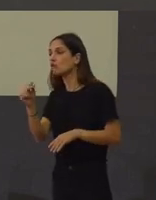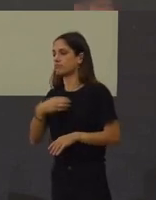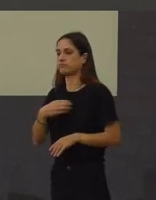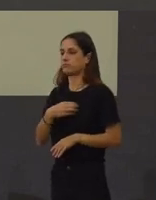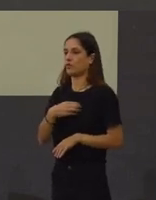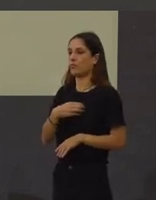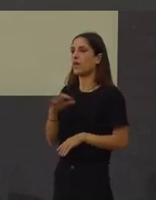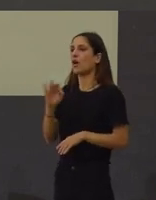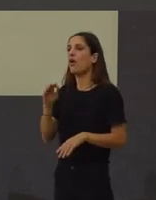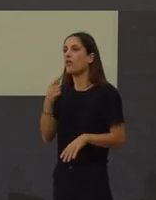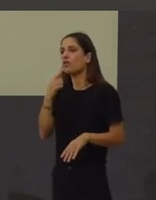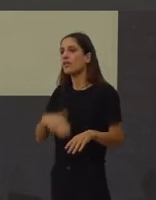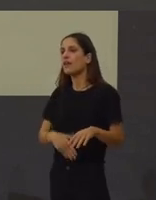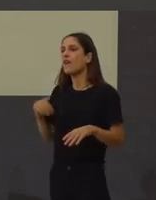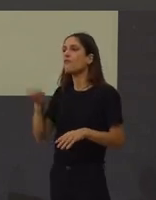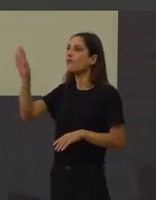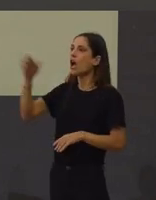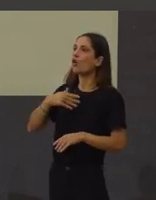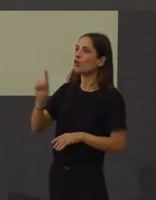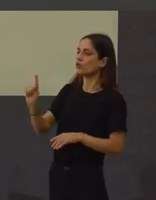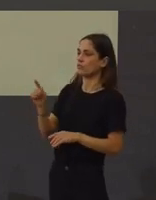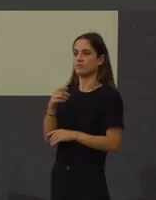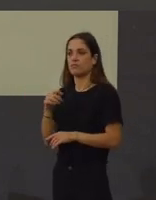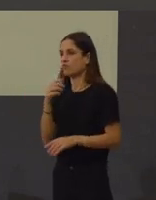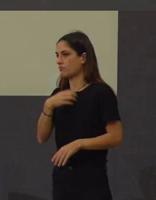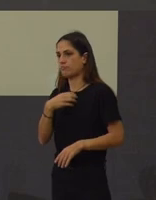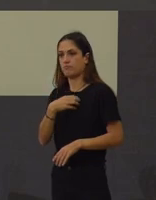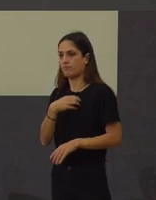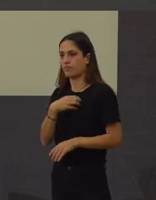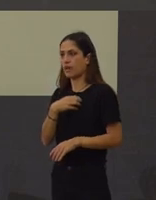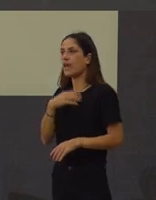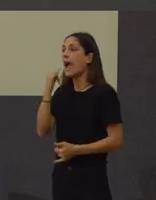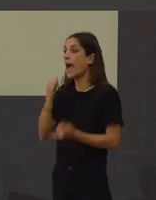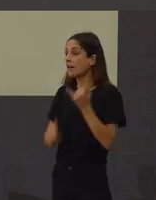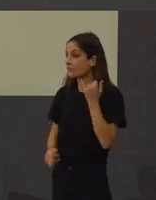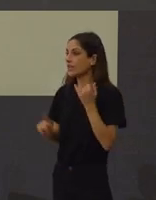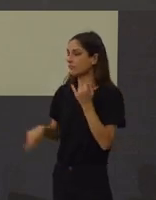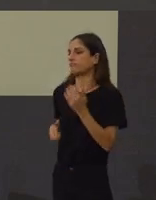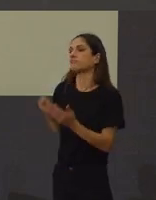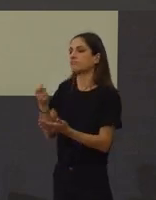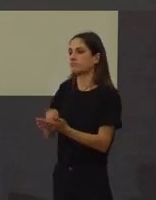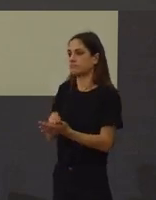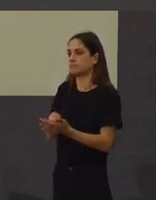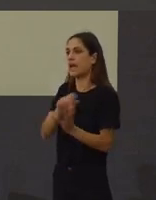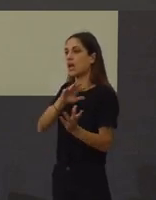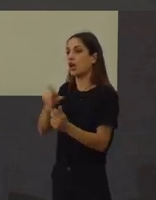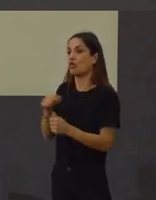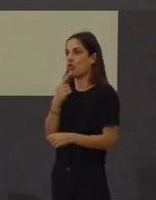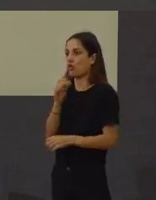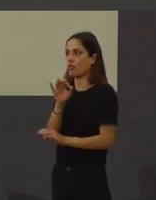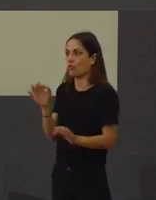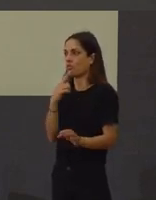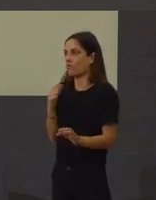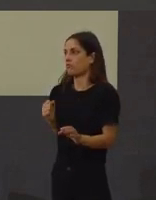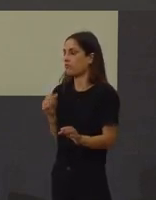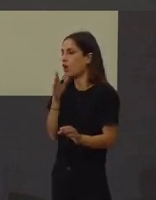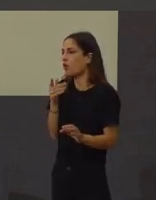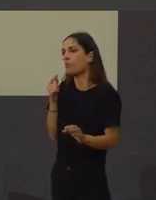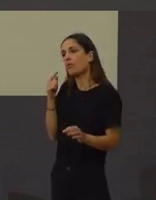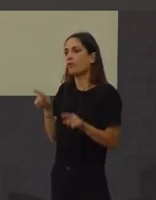Somos antifranquistas, no. Pero foron pagados. A cuestión é que foron pagados, non o di, porque eso resta a legitimación.